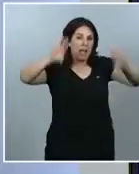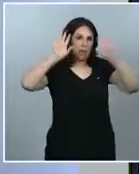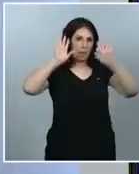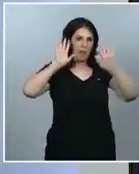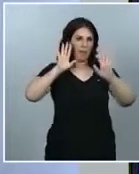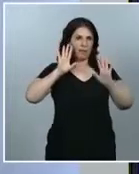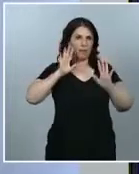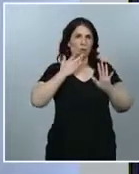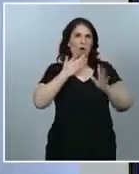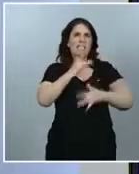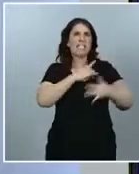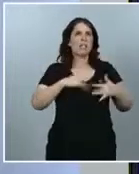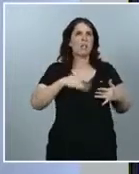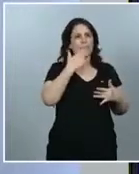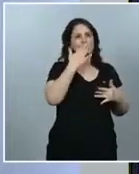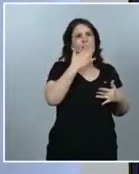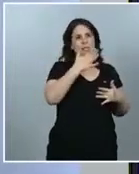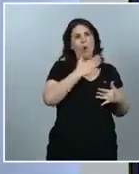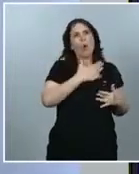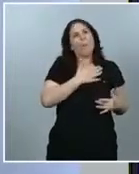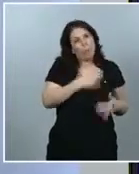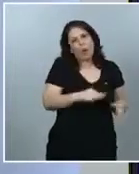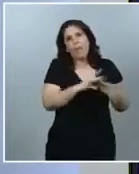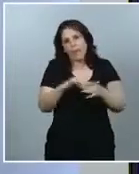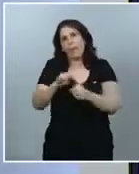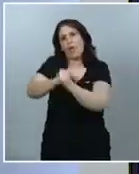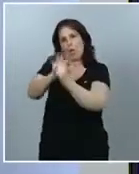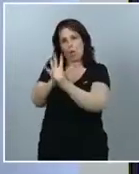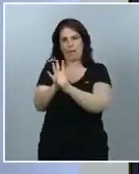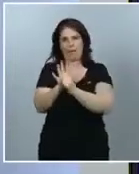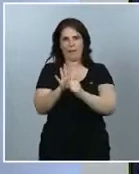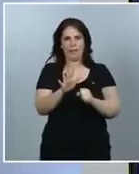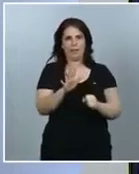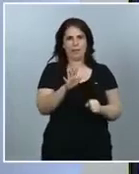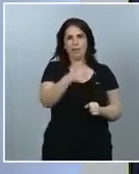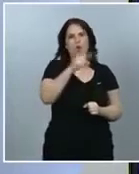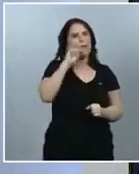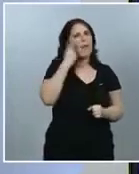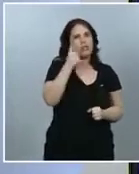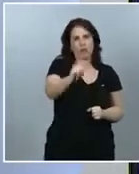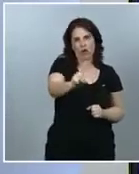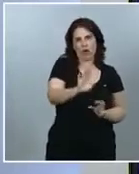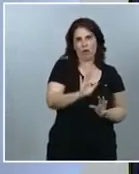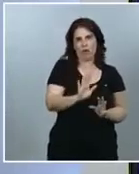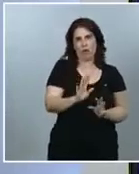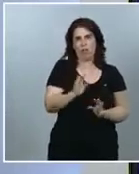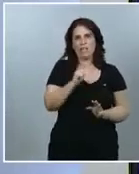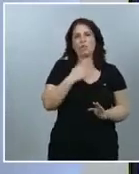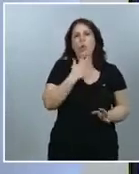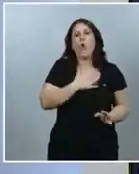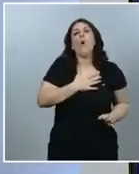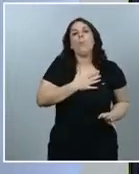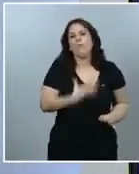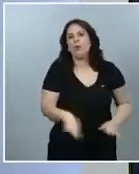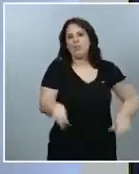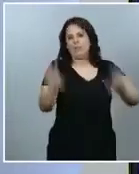compatibles con un diagnóstico de COVID-19. Esto no es un diagnóstico, es la posibilidad de que la enfermedad pudiese estar ahí.